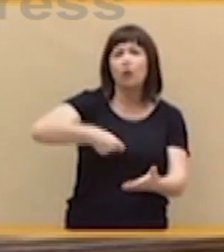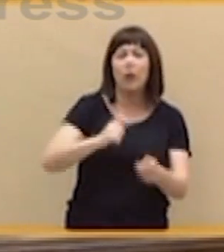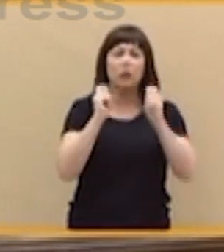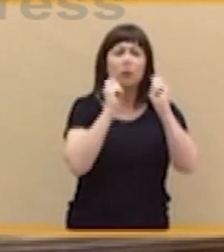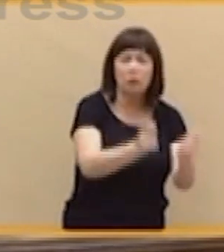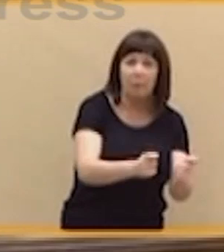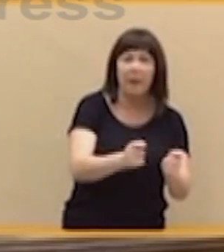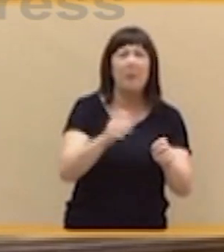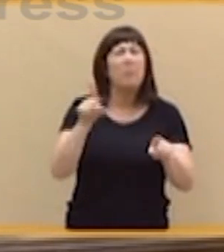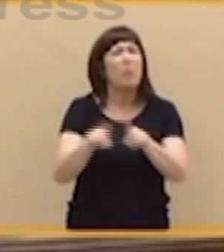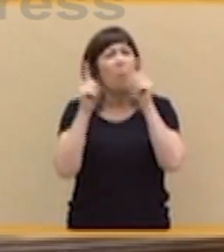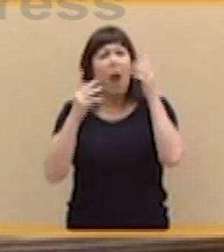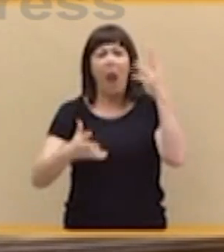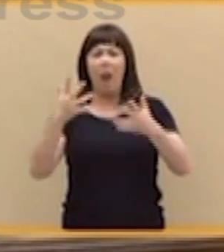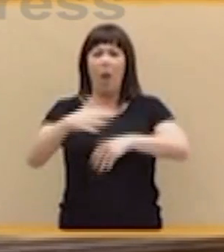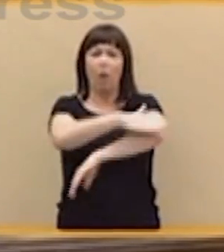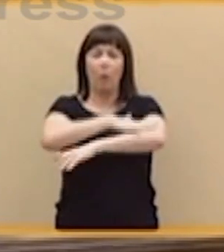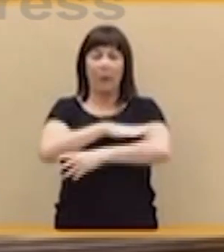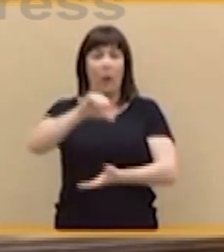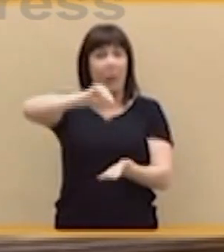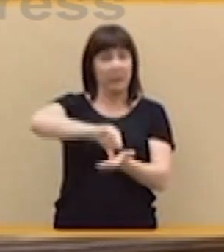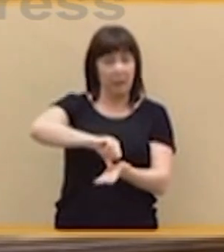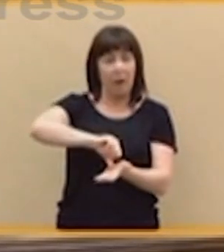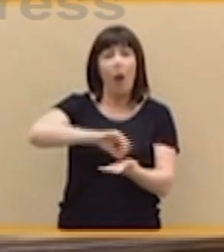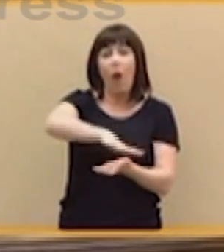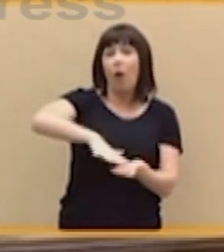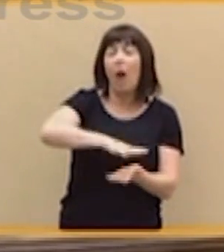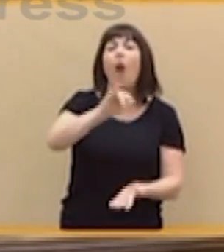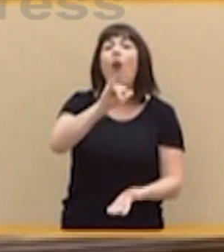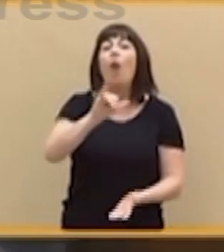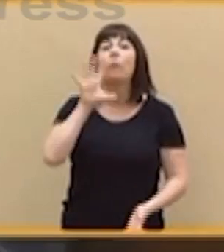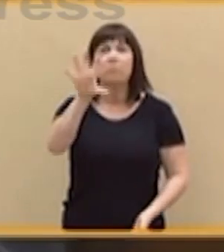y local. Lo dice la justicia.